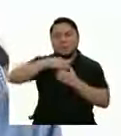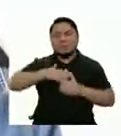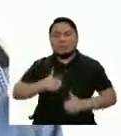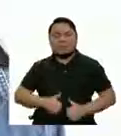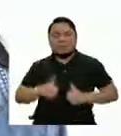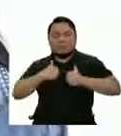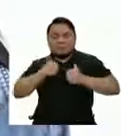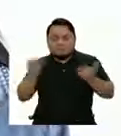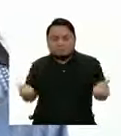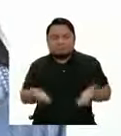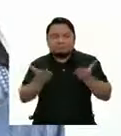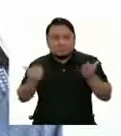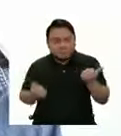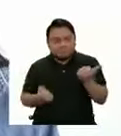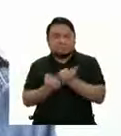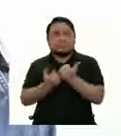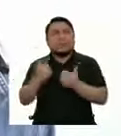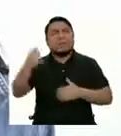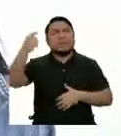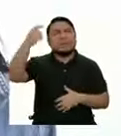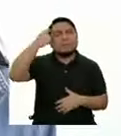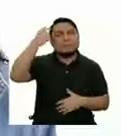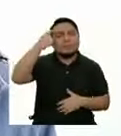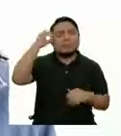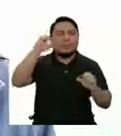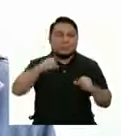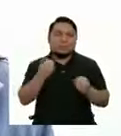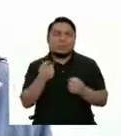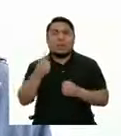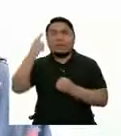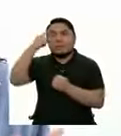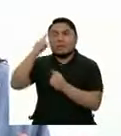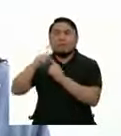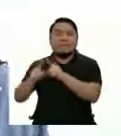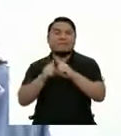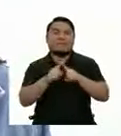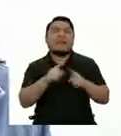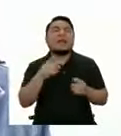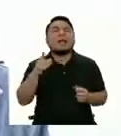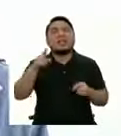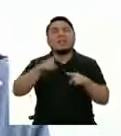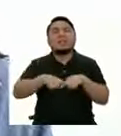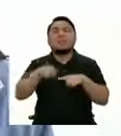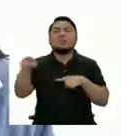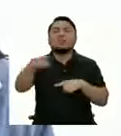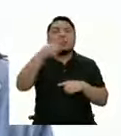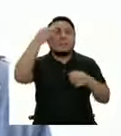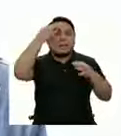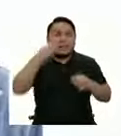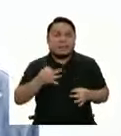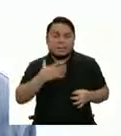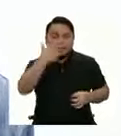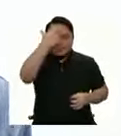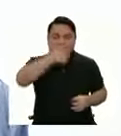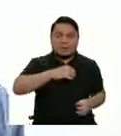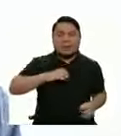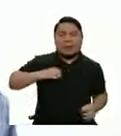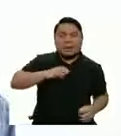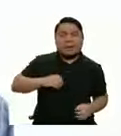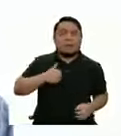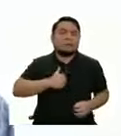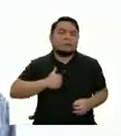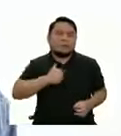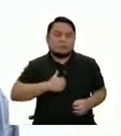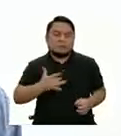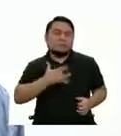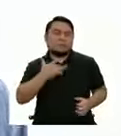puede impulsar a actuar y a pensar De una manera u otra manera De acuerdo a las creencias, maneras de ser, intereses y